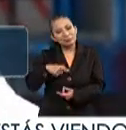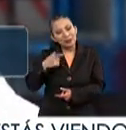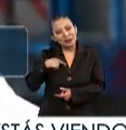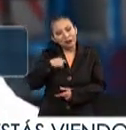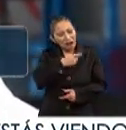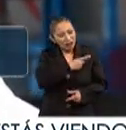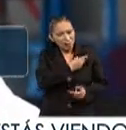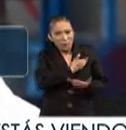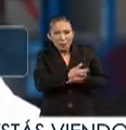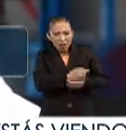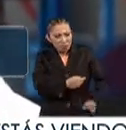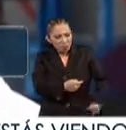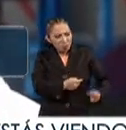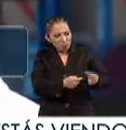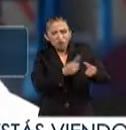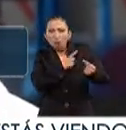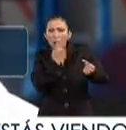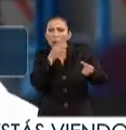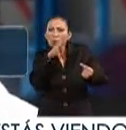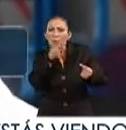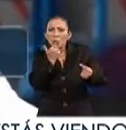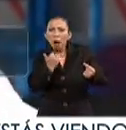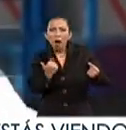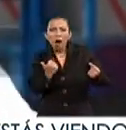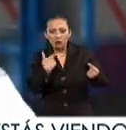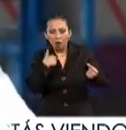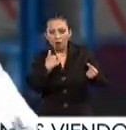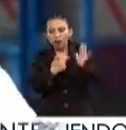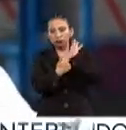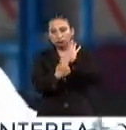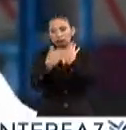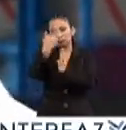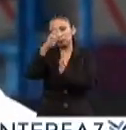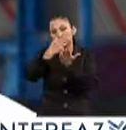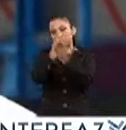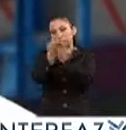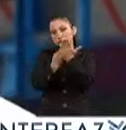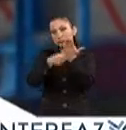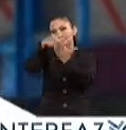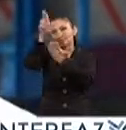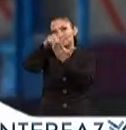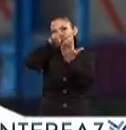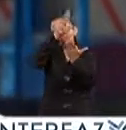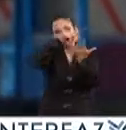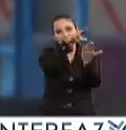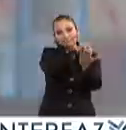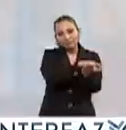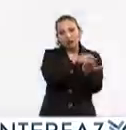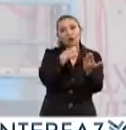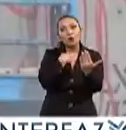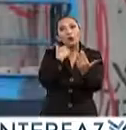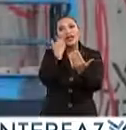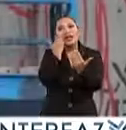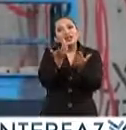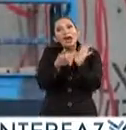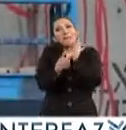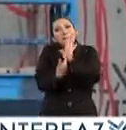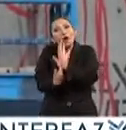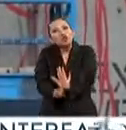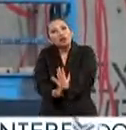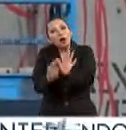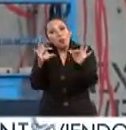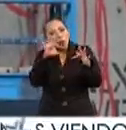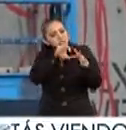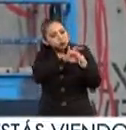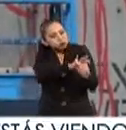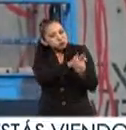crezca sin su mamá fue algo que quise representar en este mural y pues yo quería mostrar ese